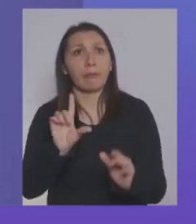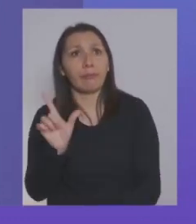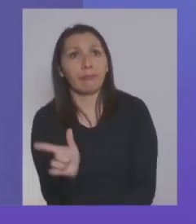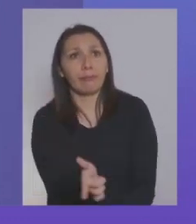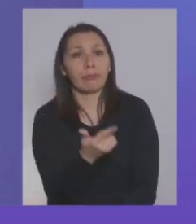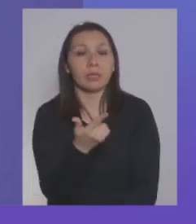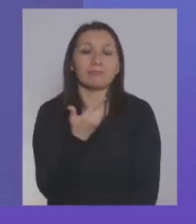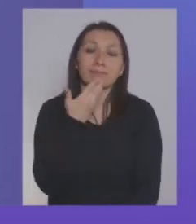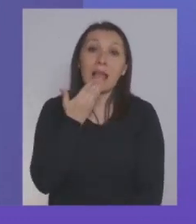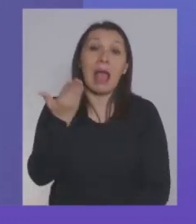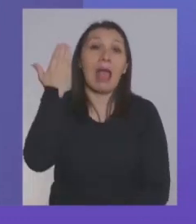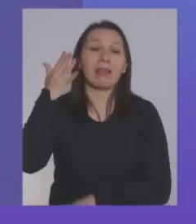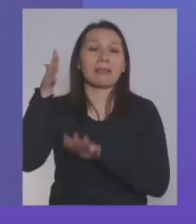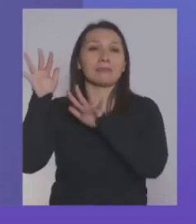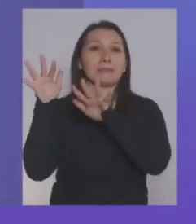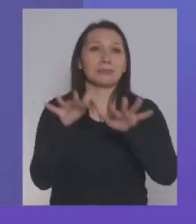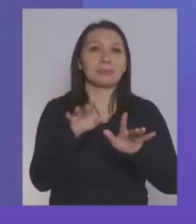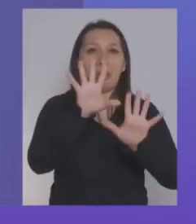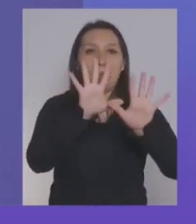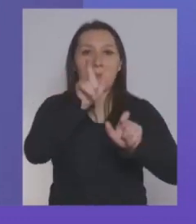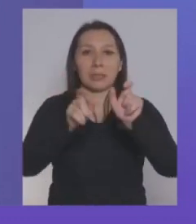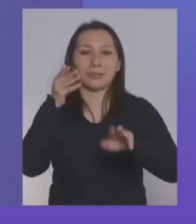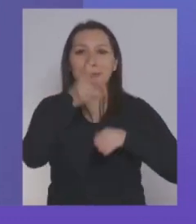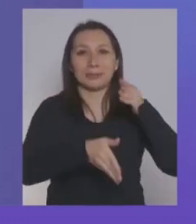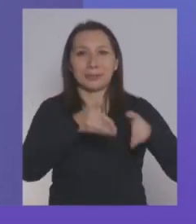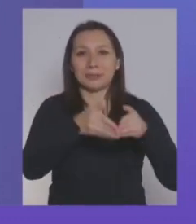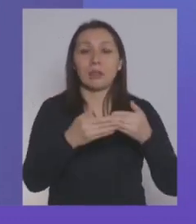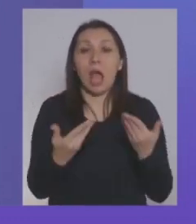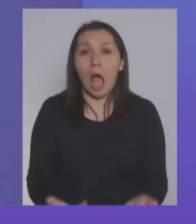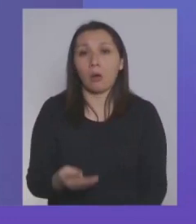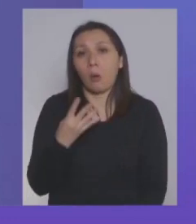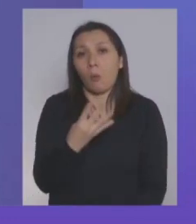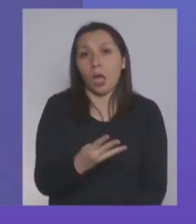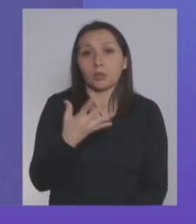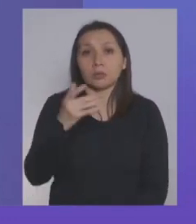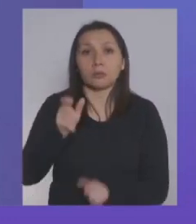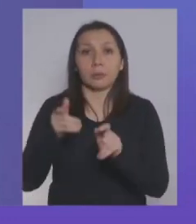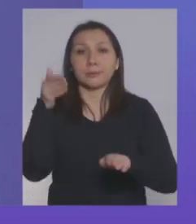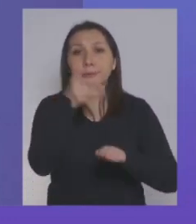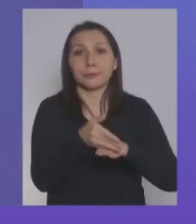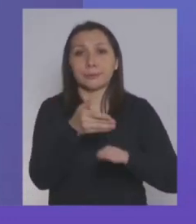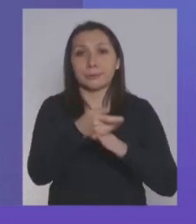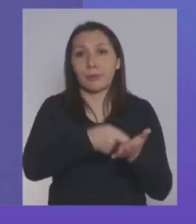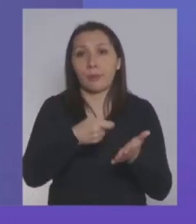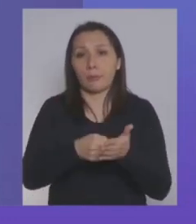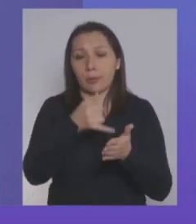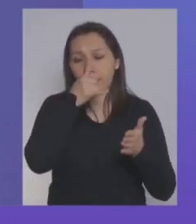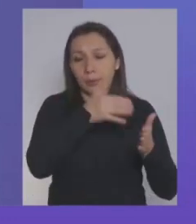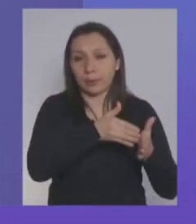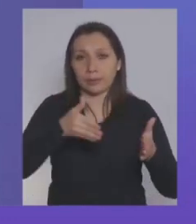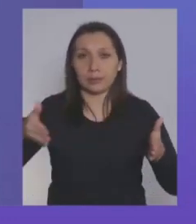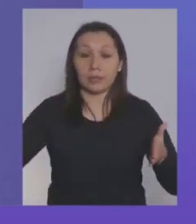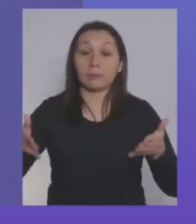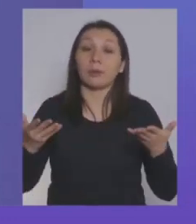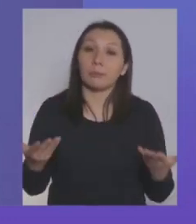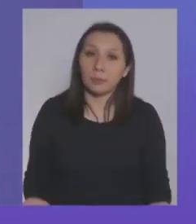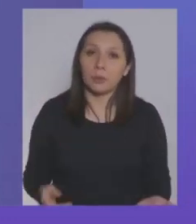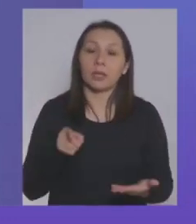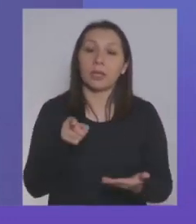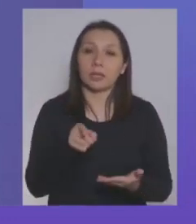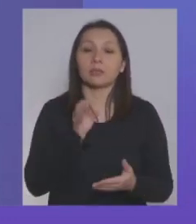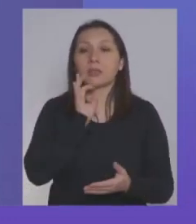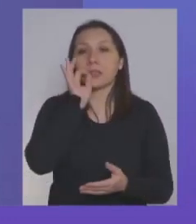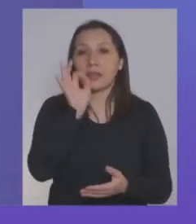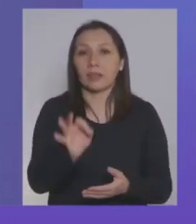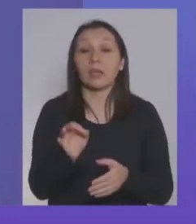entonces, que si antes entraban 10 clientes al día, entraran solamente 4 o 5 durante este periodo. Y es por eso, entonces, que se